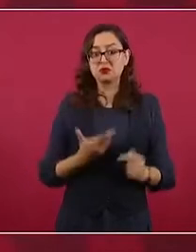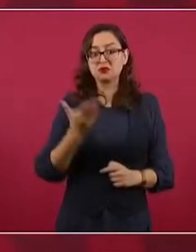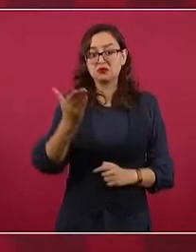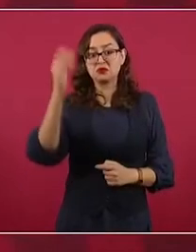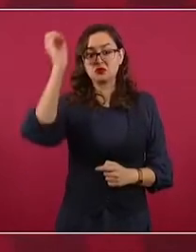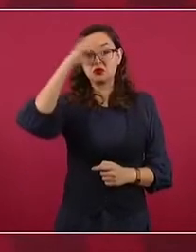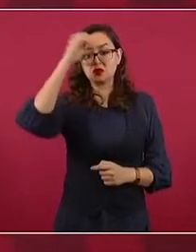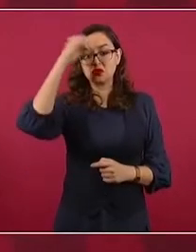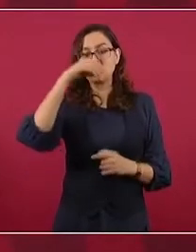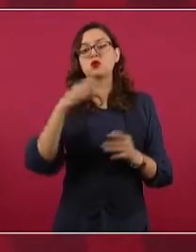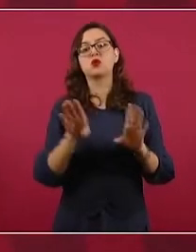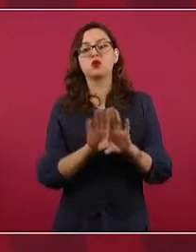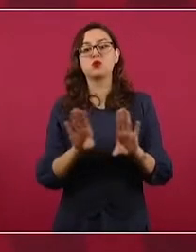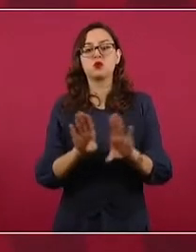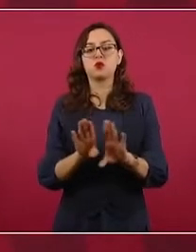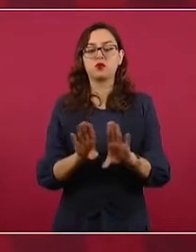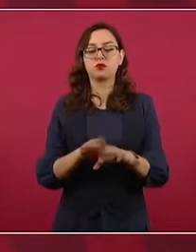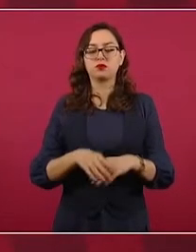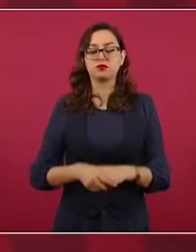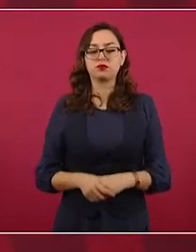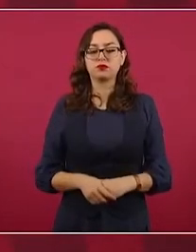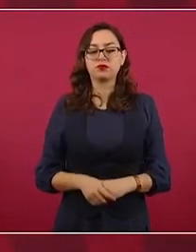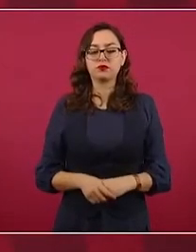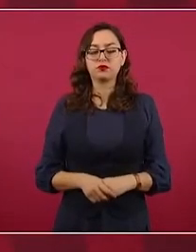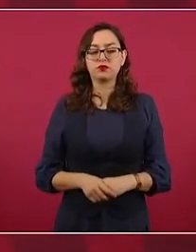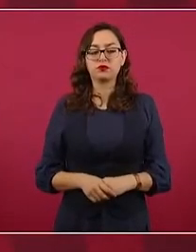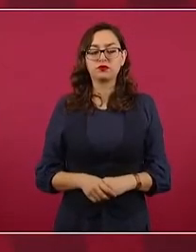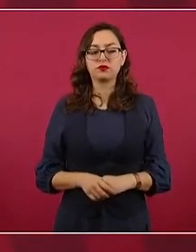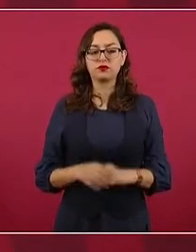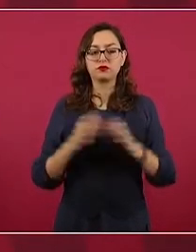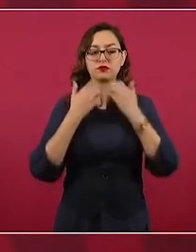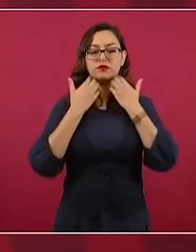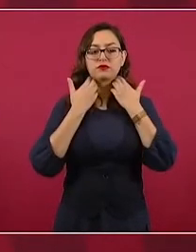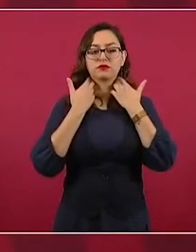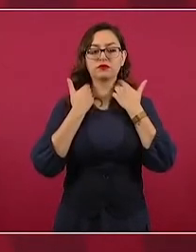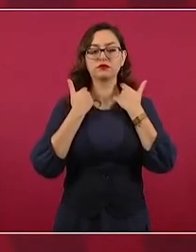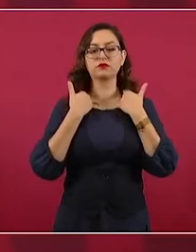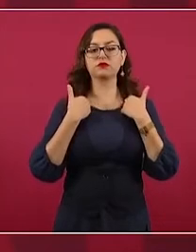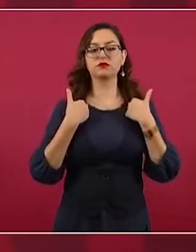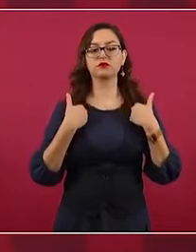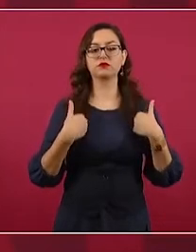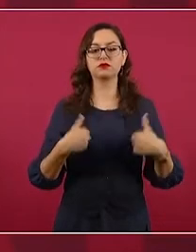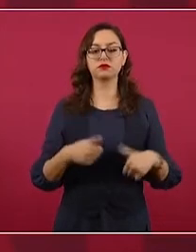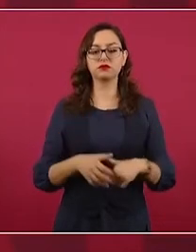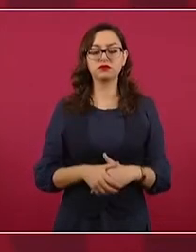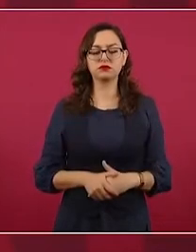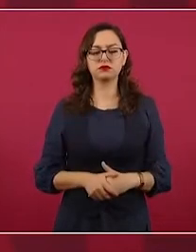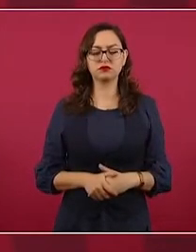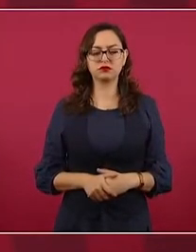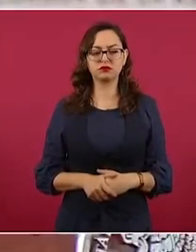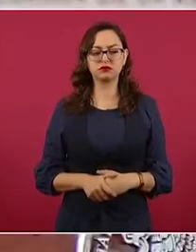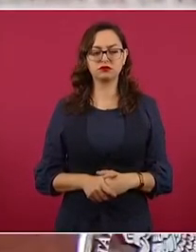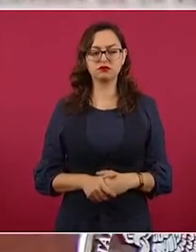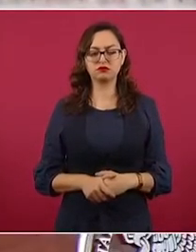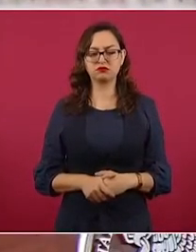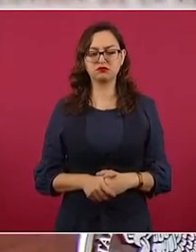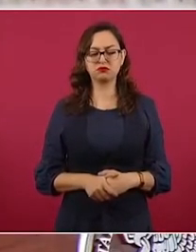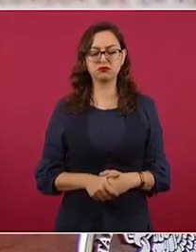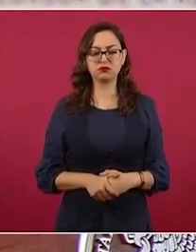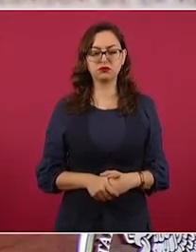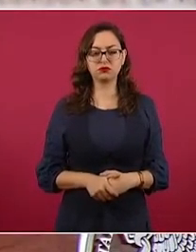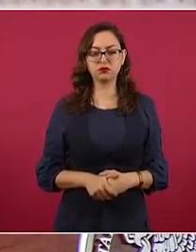Pues que no hay ningún programa